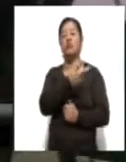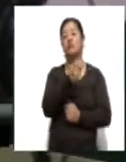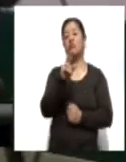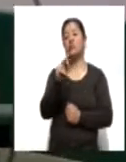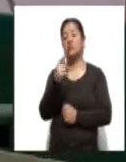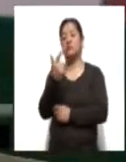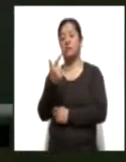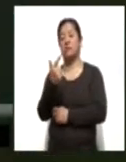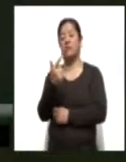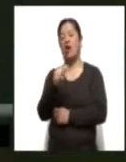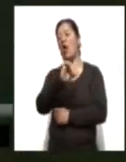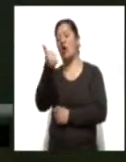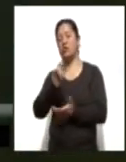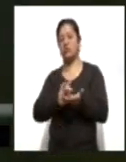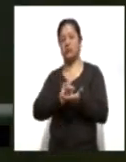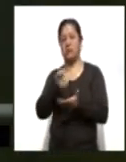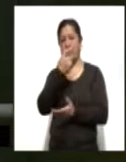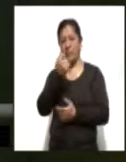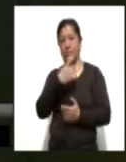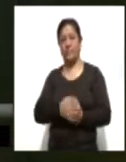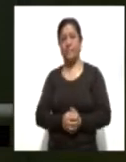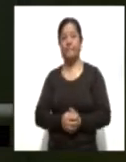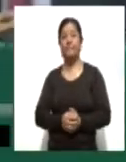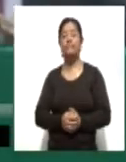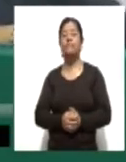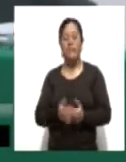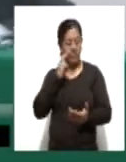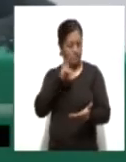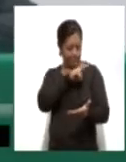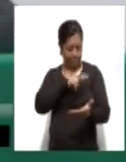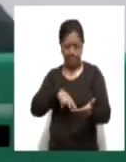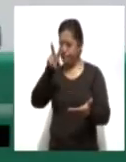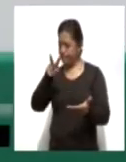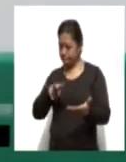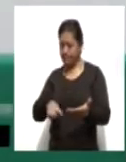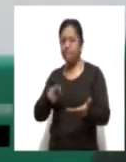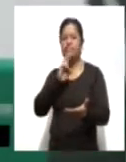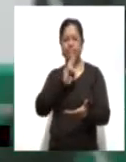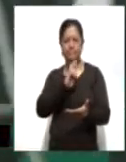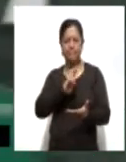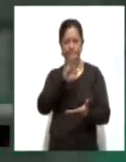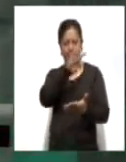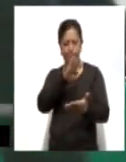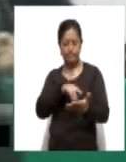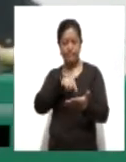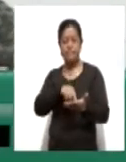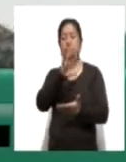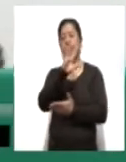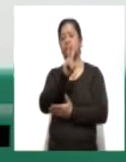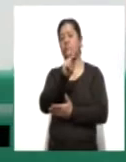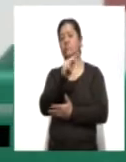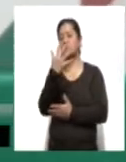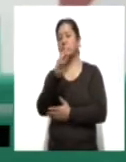recibieron otro tratamiento. Destacó que entre las conclusiones que destaca este escrito fue que el 85% de los